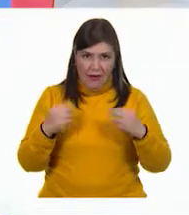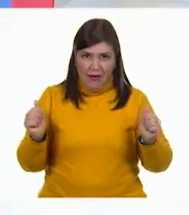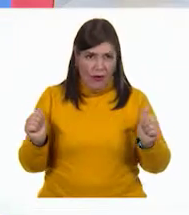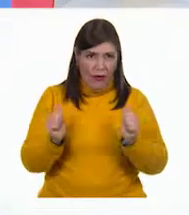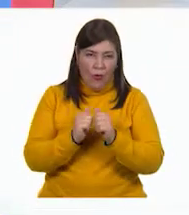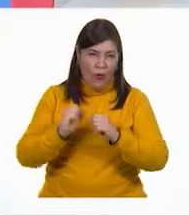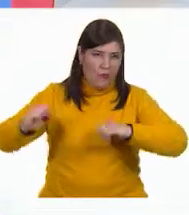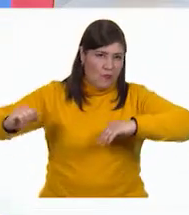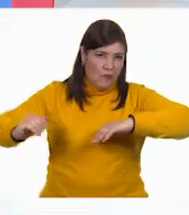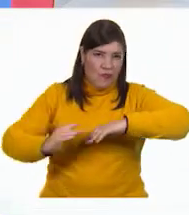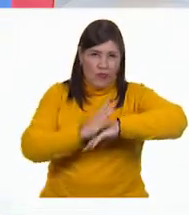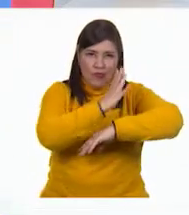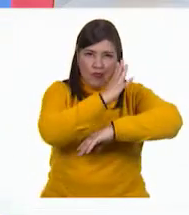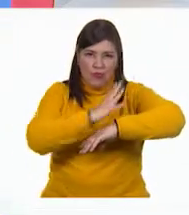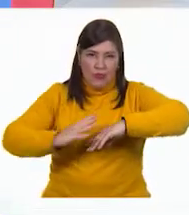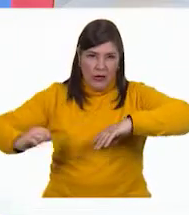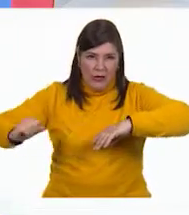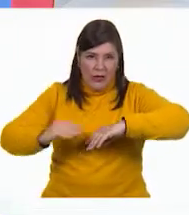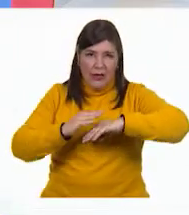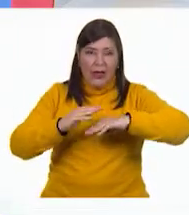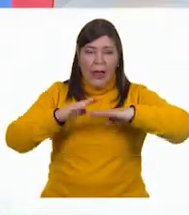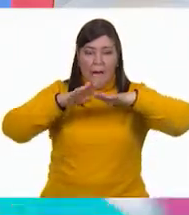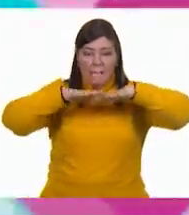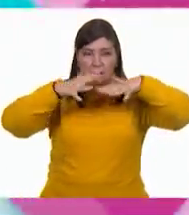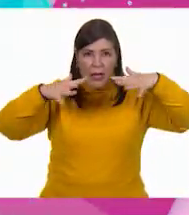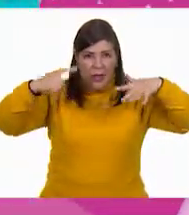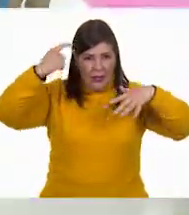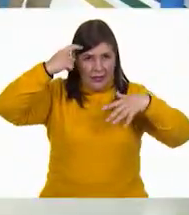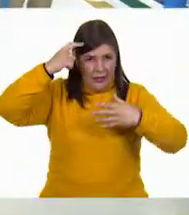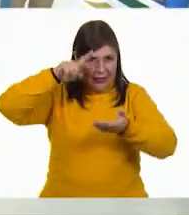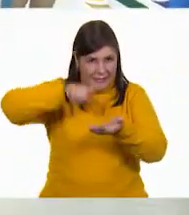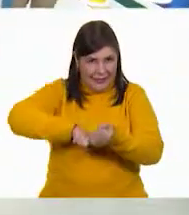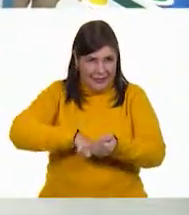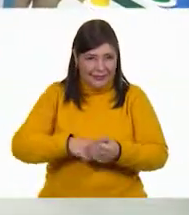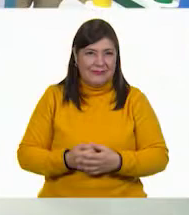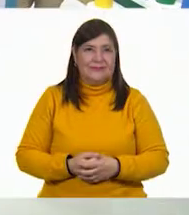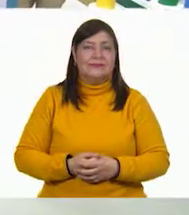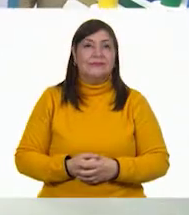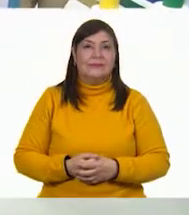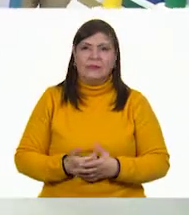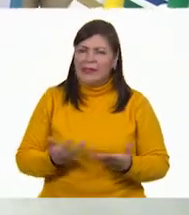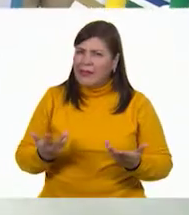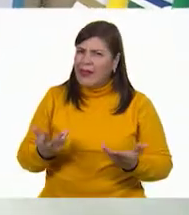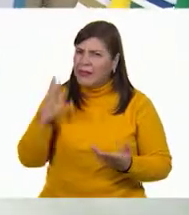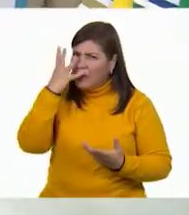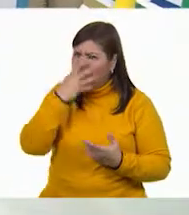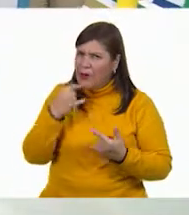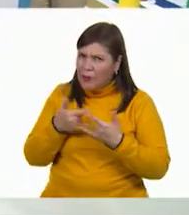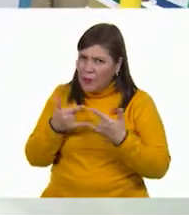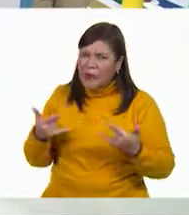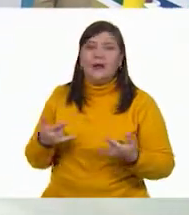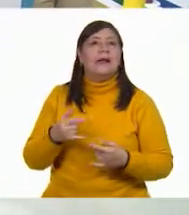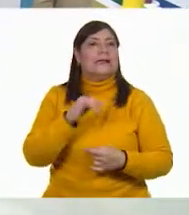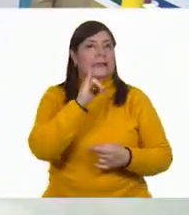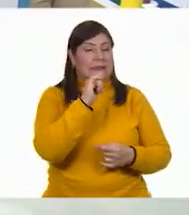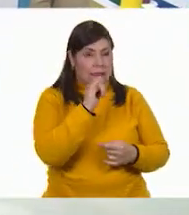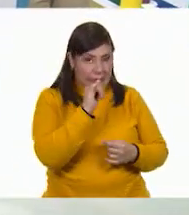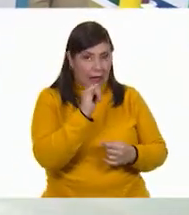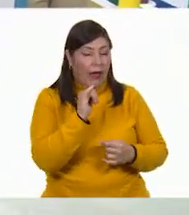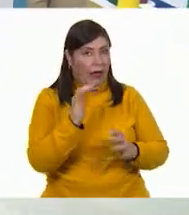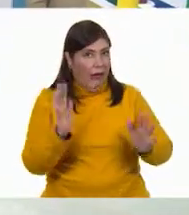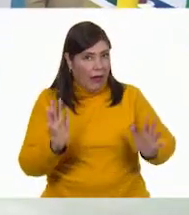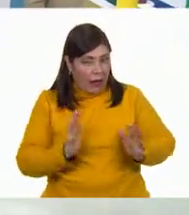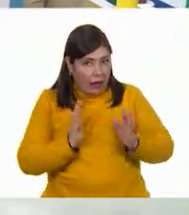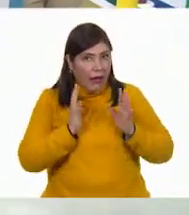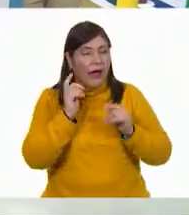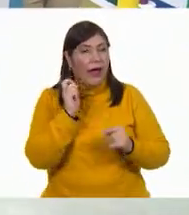Un mar en el pensamiento. ¡Qué hermoso cuento! Claro, y lleno de sorpresas, como